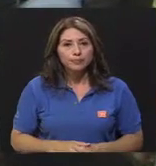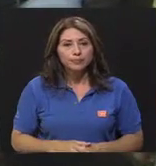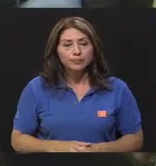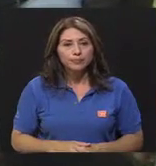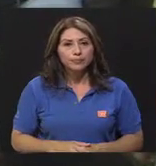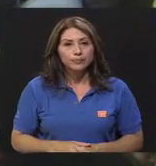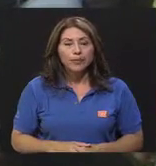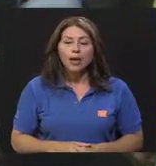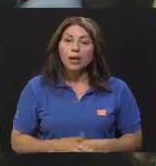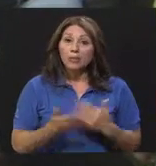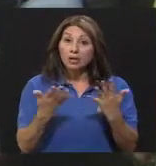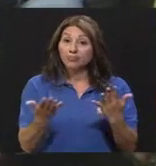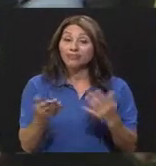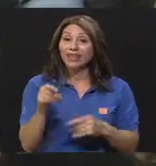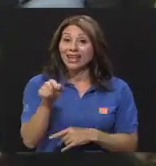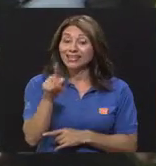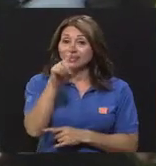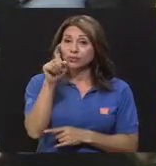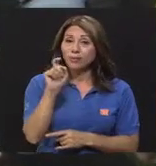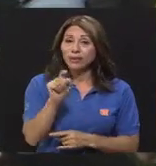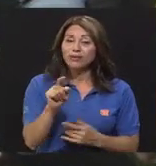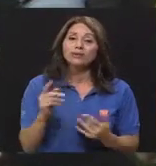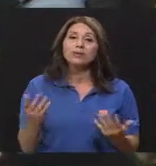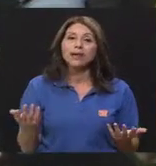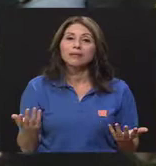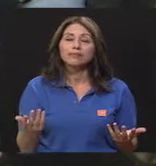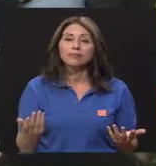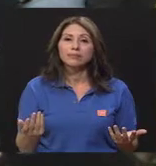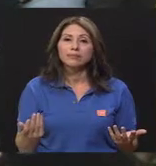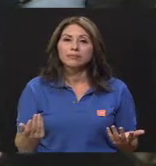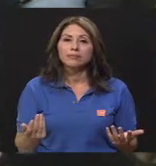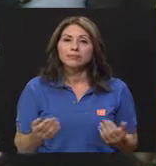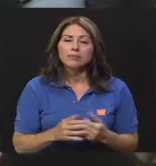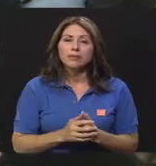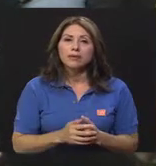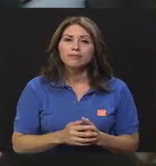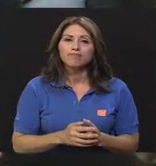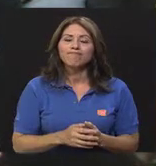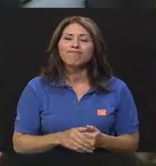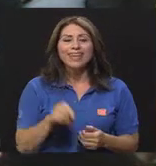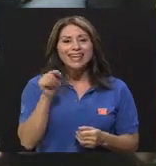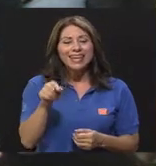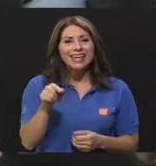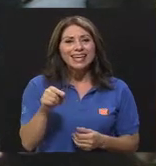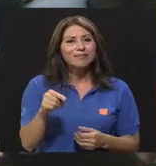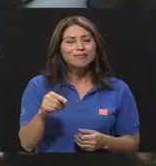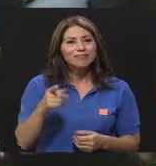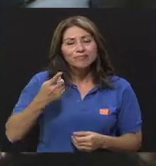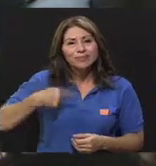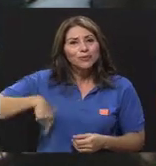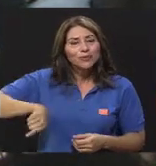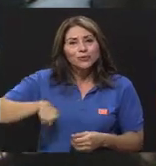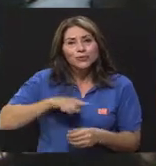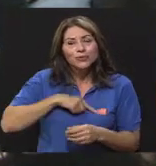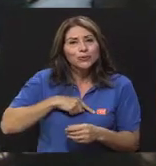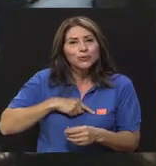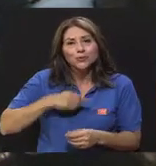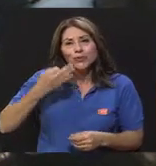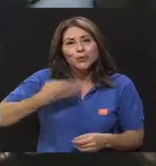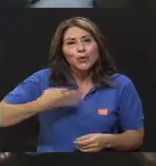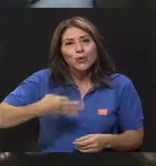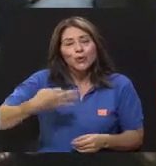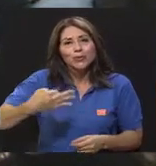Esta es una pregunta, digamos, que es la que nos venimos haciendo todos los días